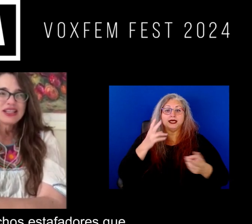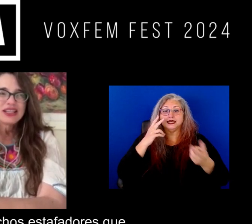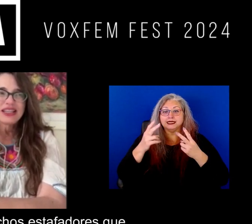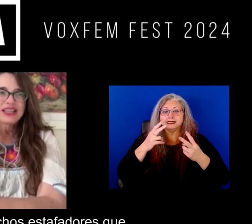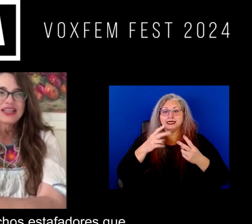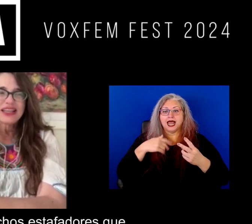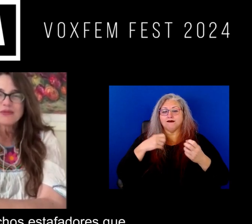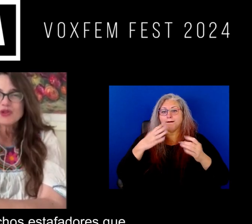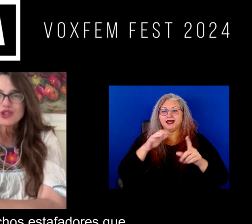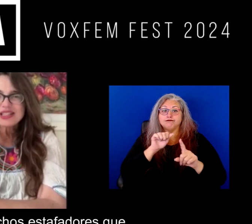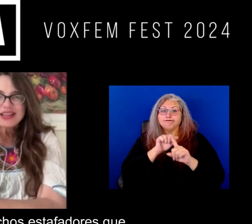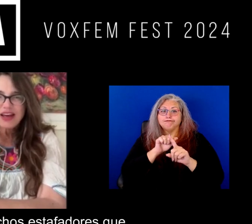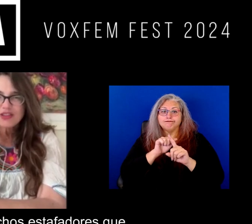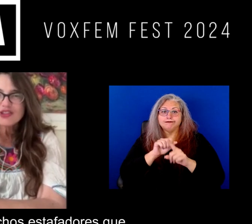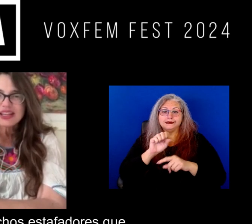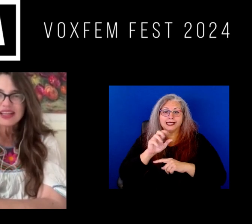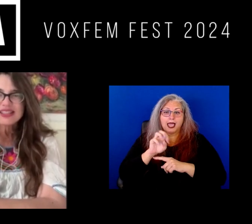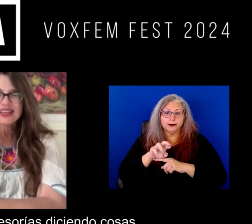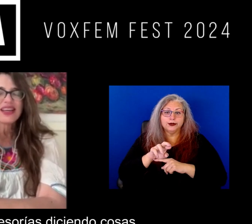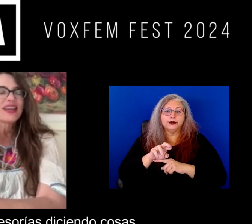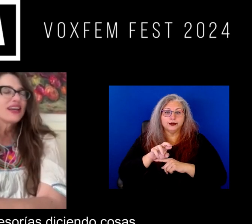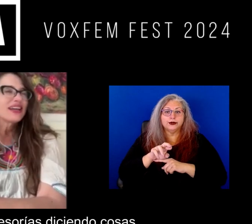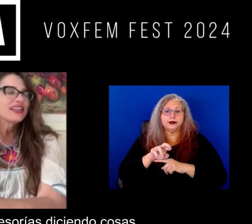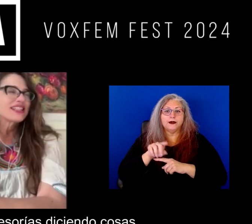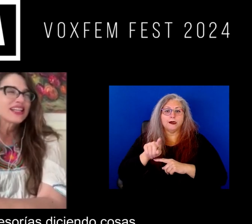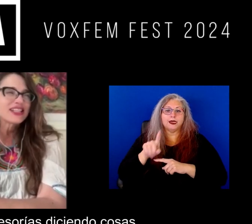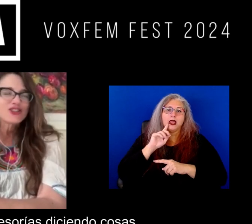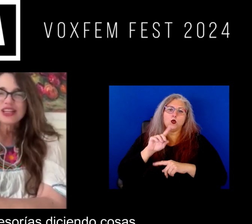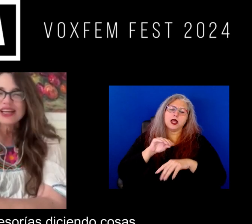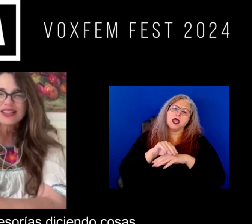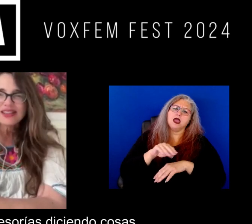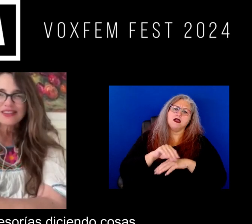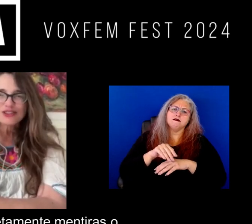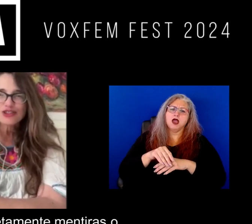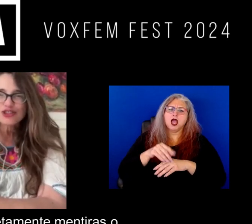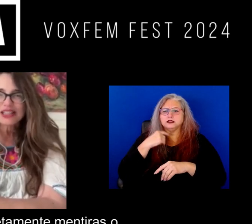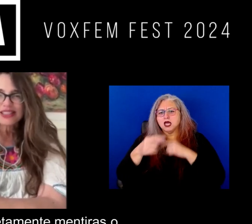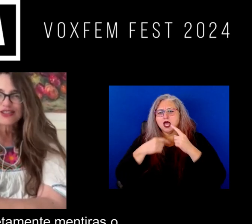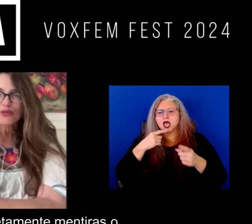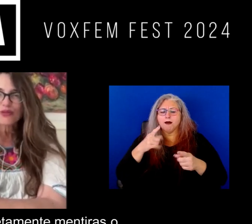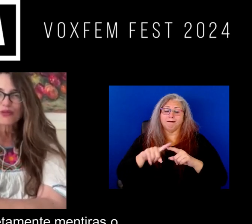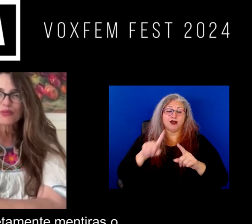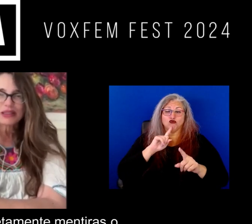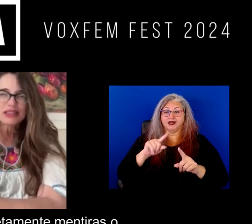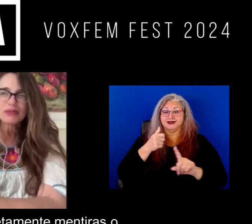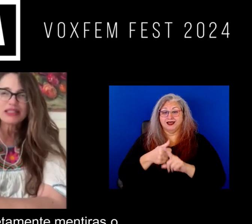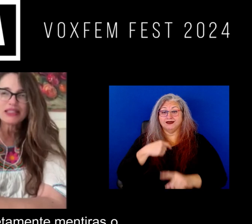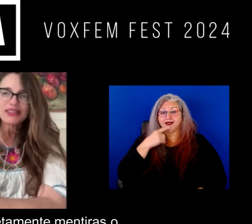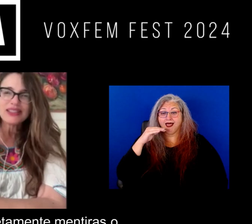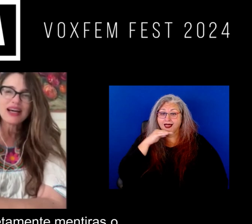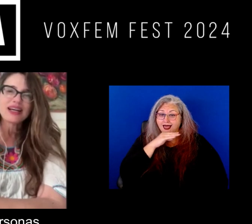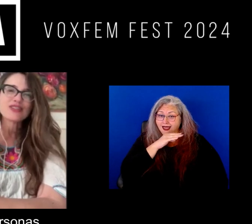que que hay muchos estafadores que que les dan asesorías diciendo cosas que son completamente